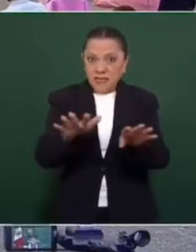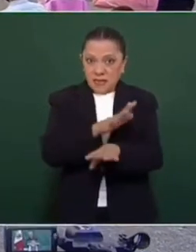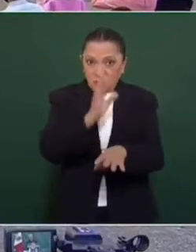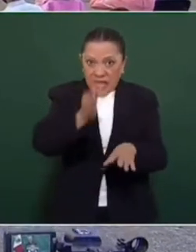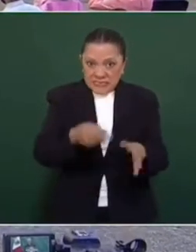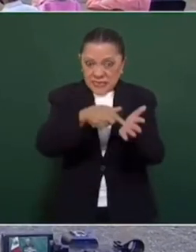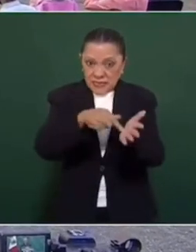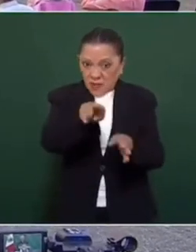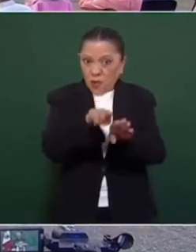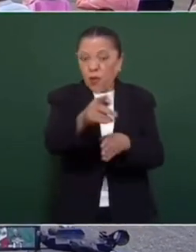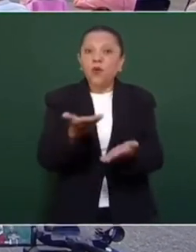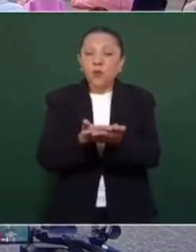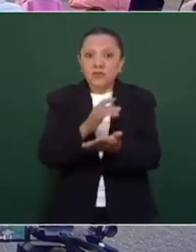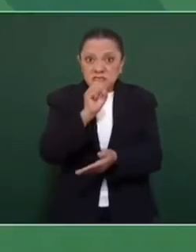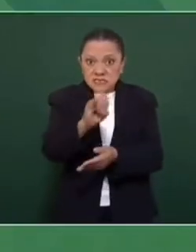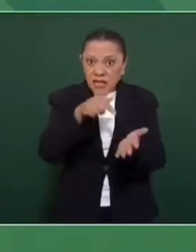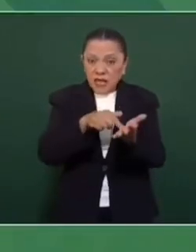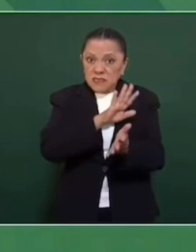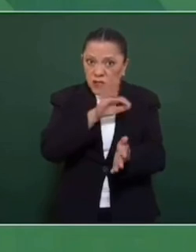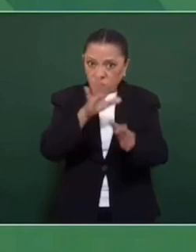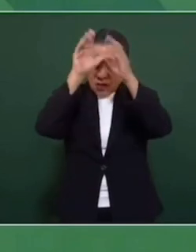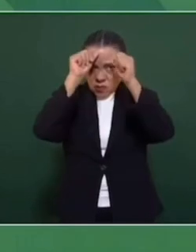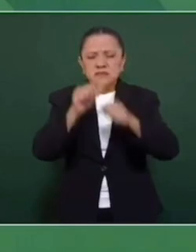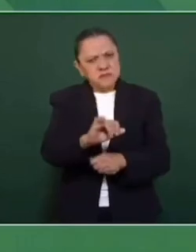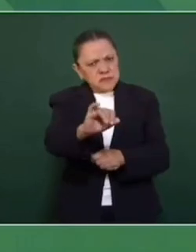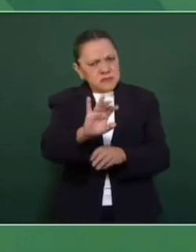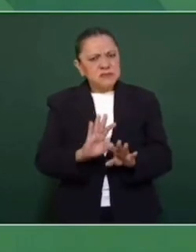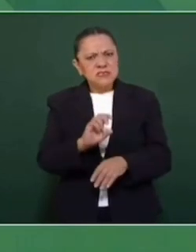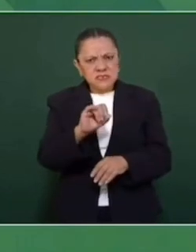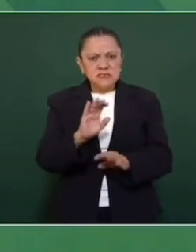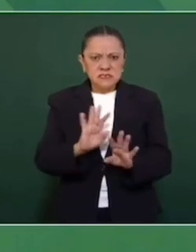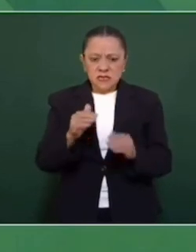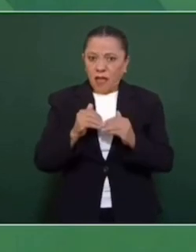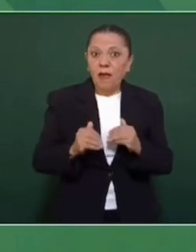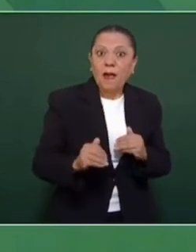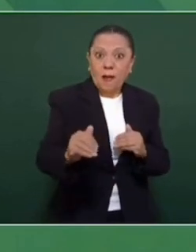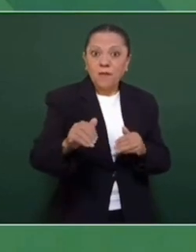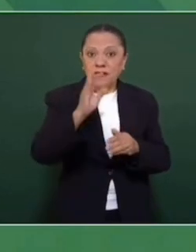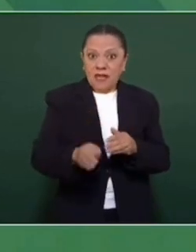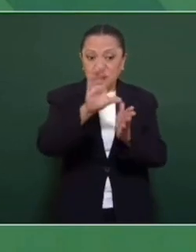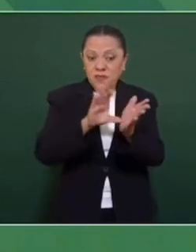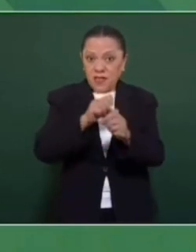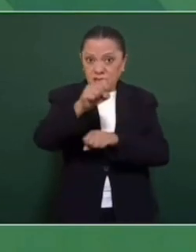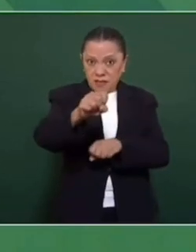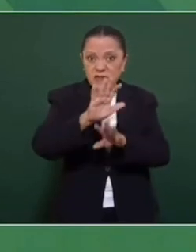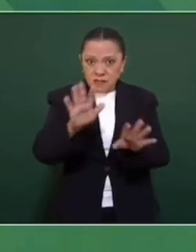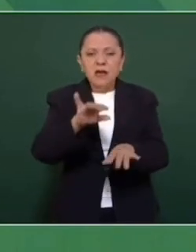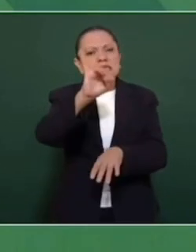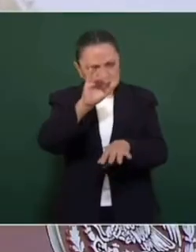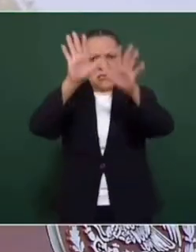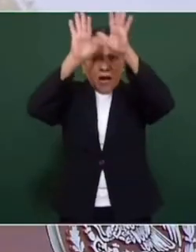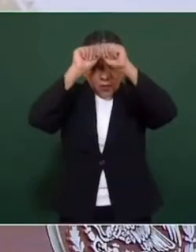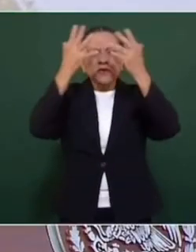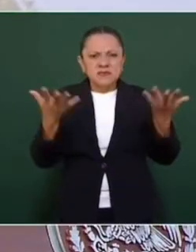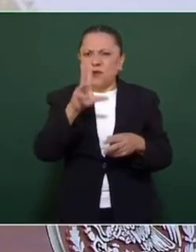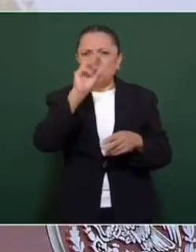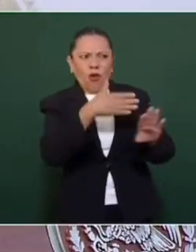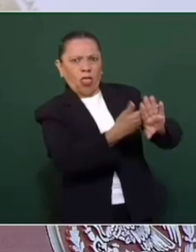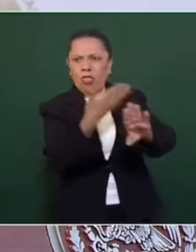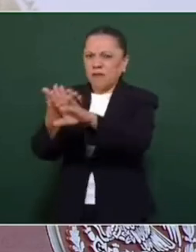Sí, y se puede llegar a acuerdos. A partir de la reforma se llegan a acuerdos, nadie va a salir perjudicado.